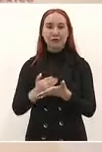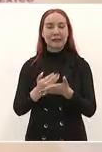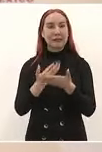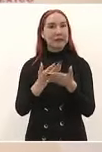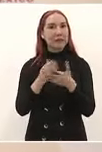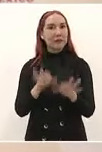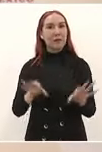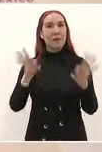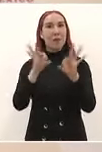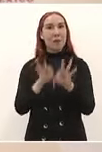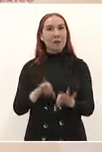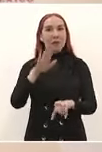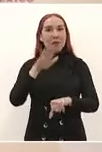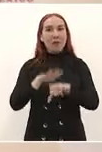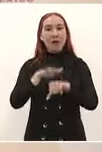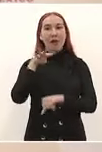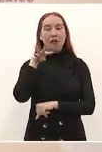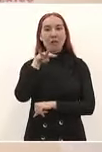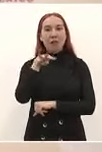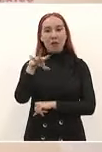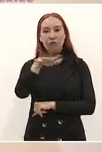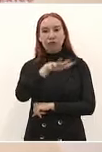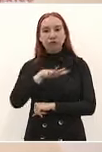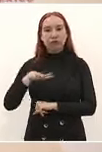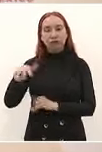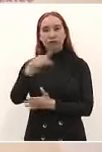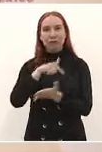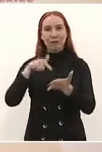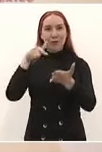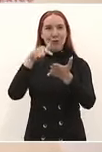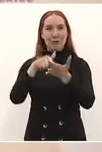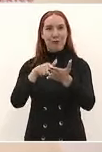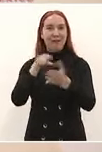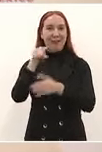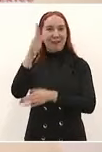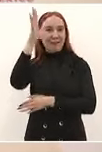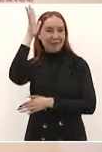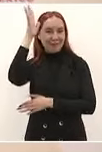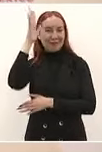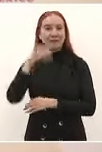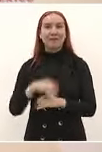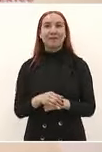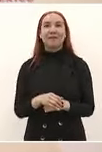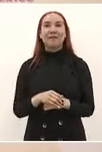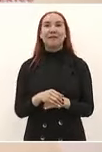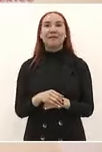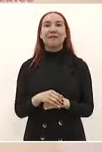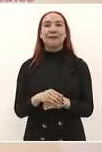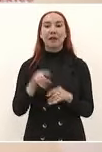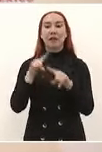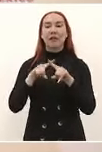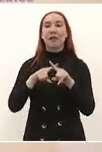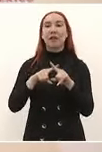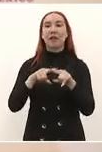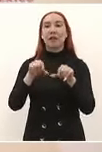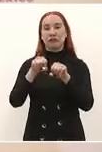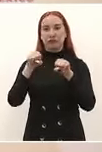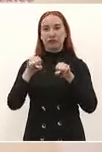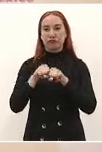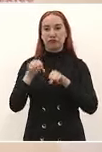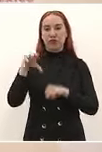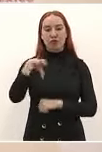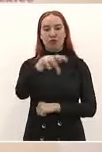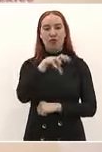19 veces el estadio azteca con jóvenes que se están reintegrando a los salones de clases en el nivel